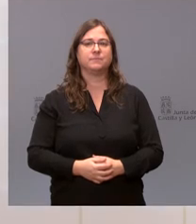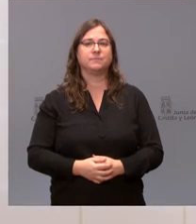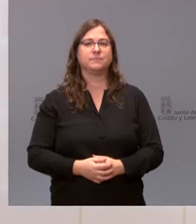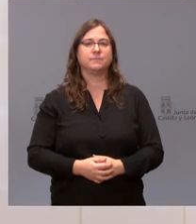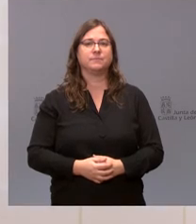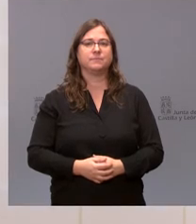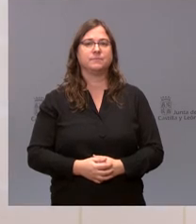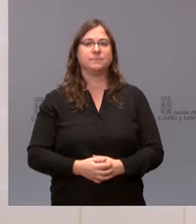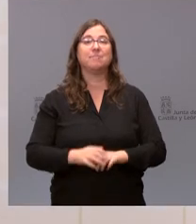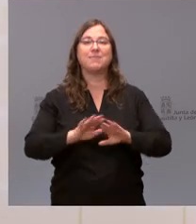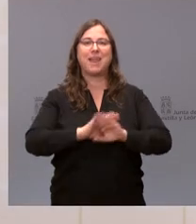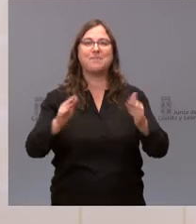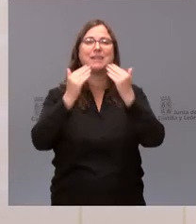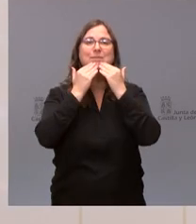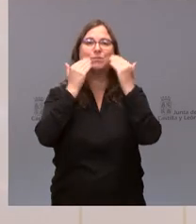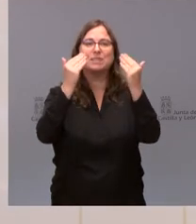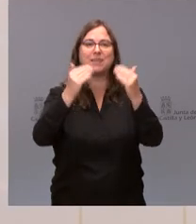Pues nada, muchas gracias.